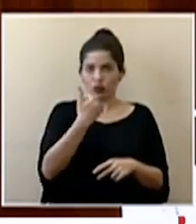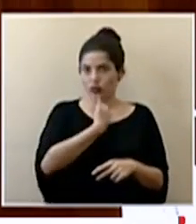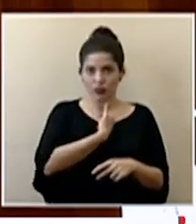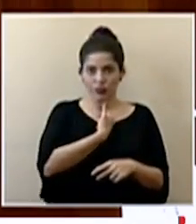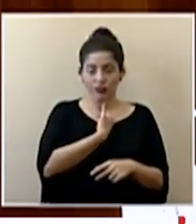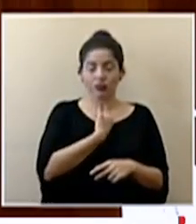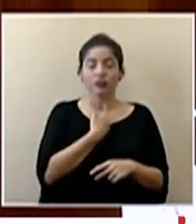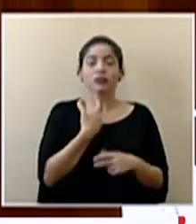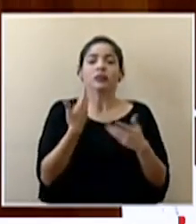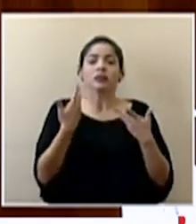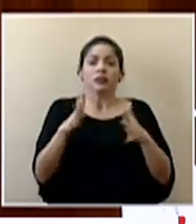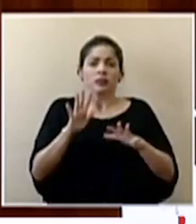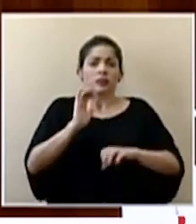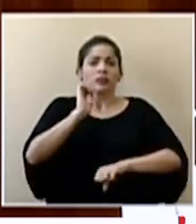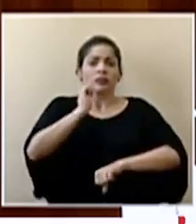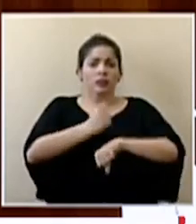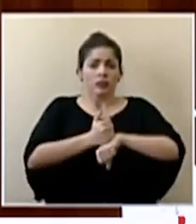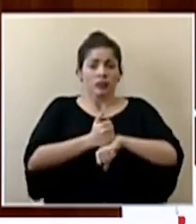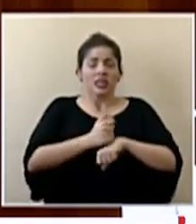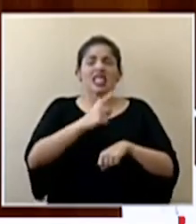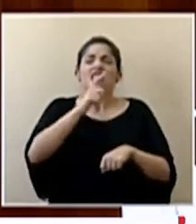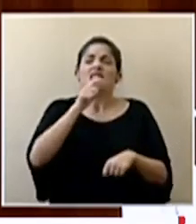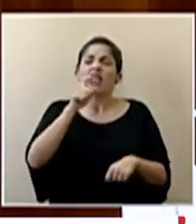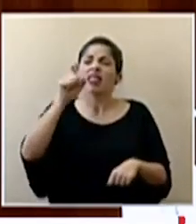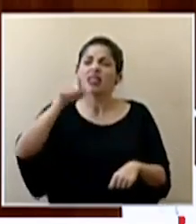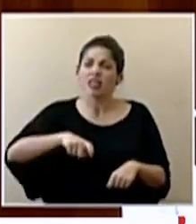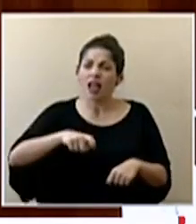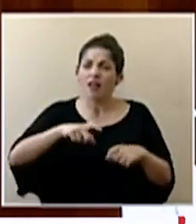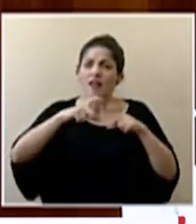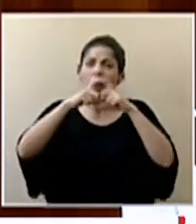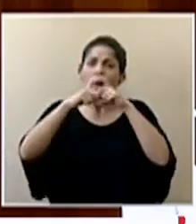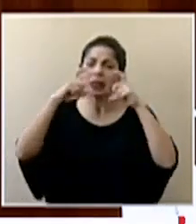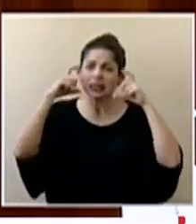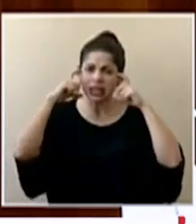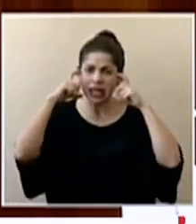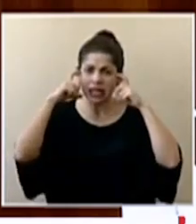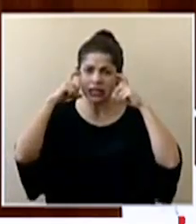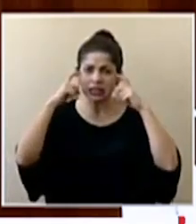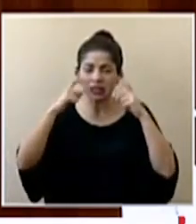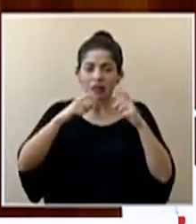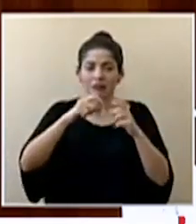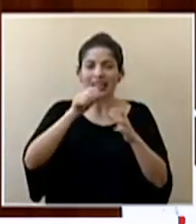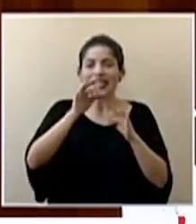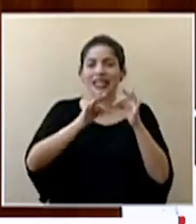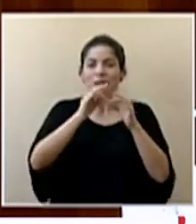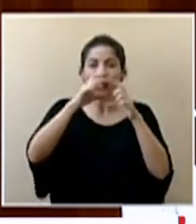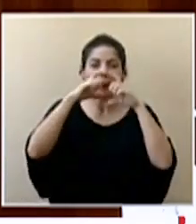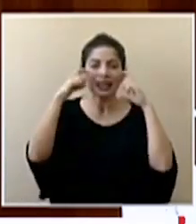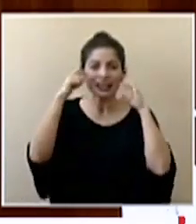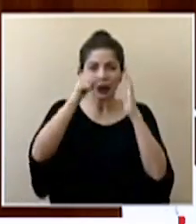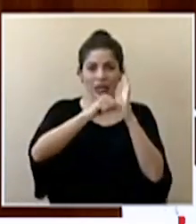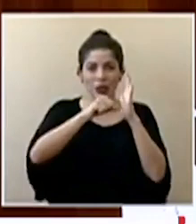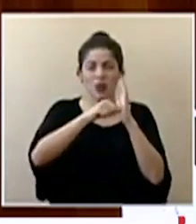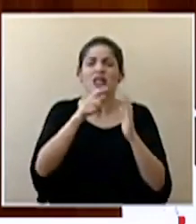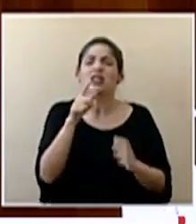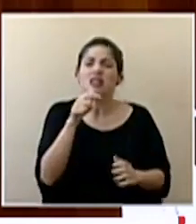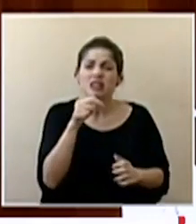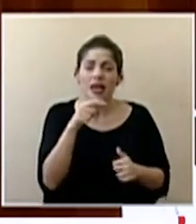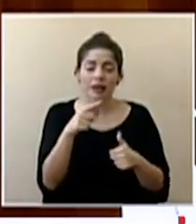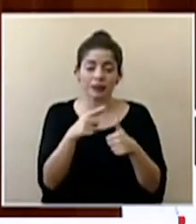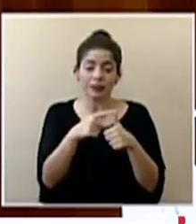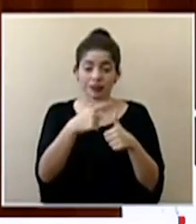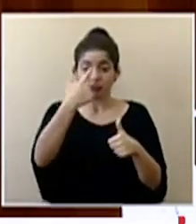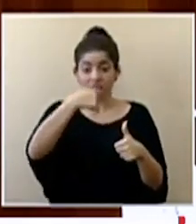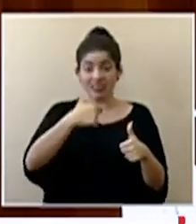hemos establecido ya que los que deben usar mascarillas o las quirúrgicas este tipo de quirúrgicas son las personas que tienen